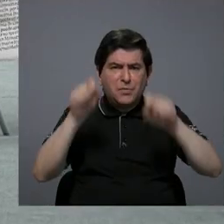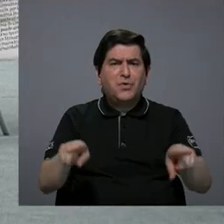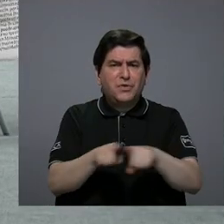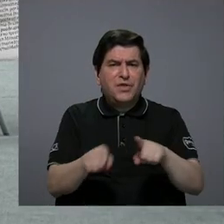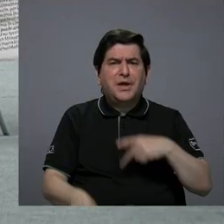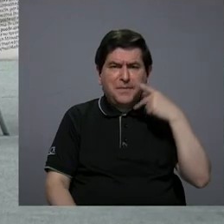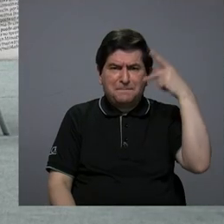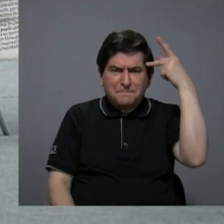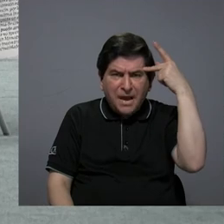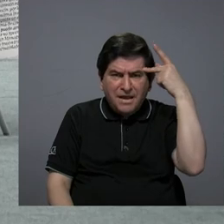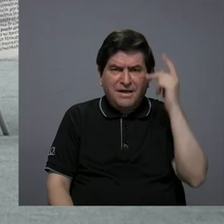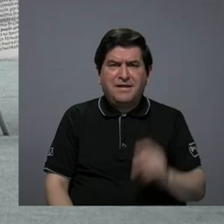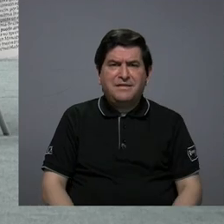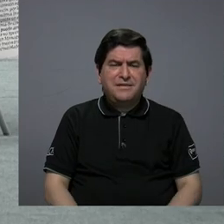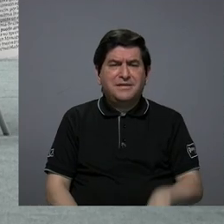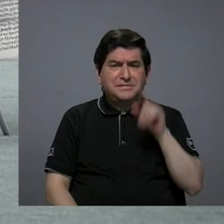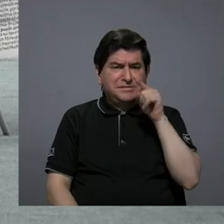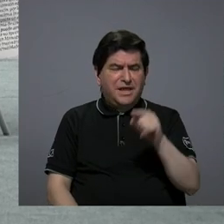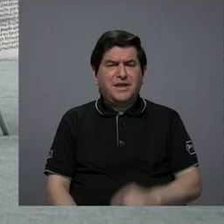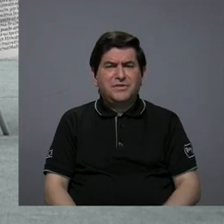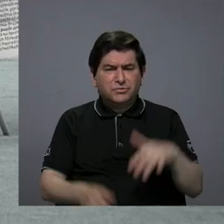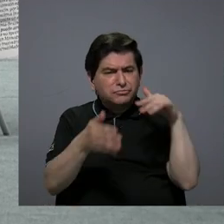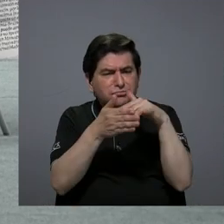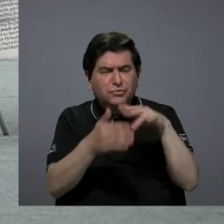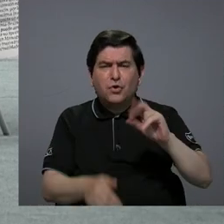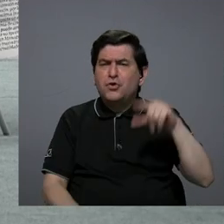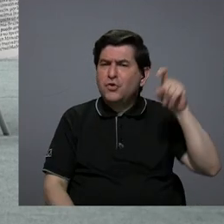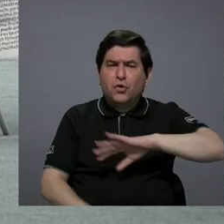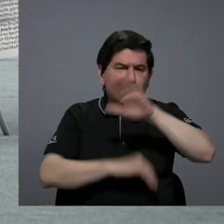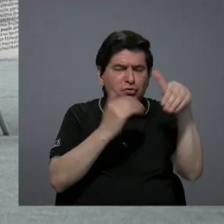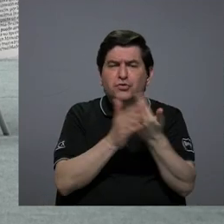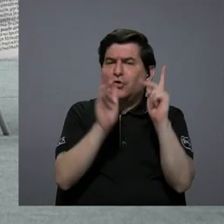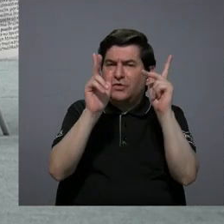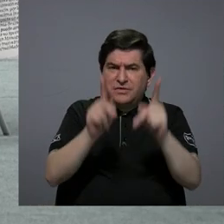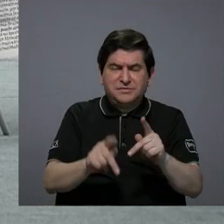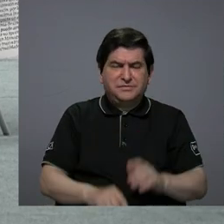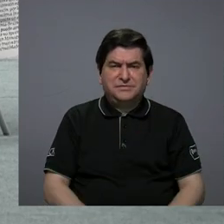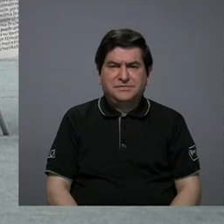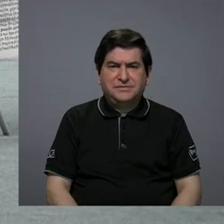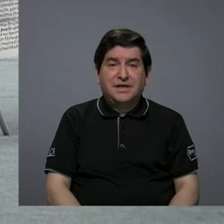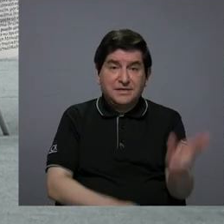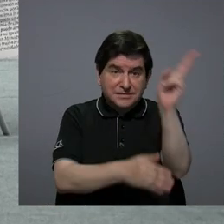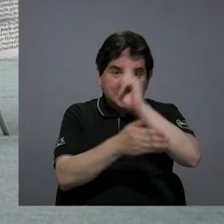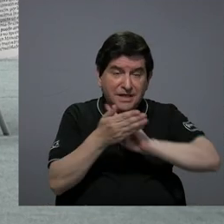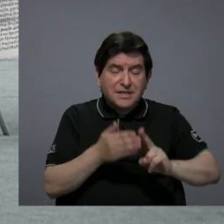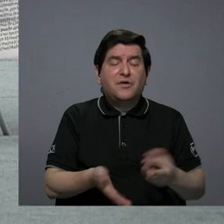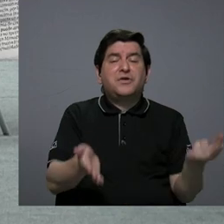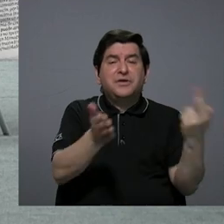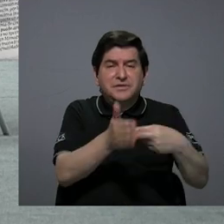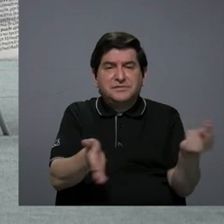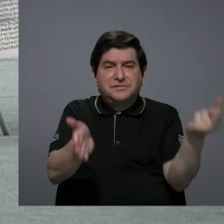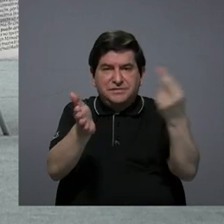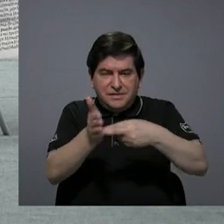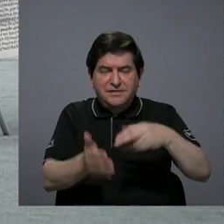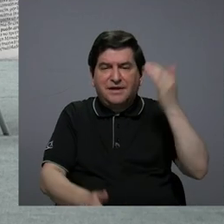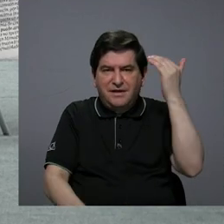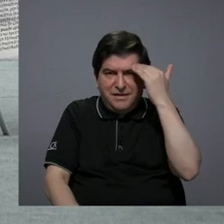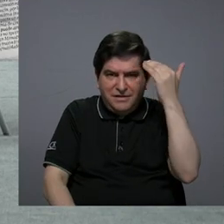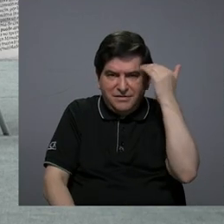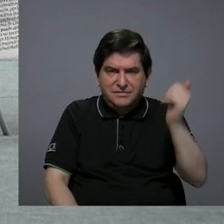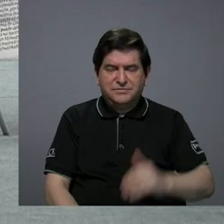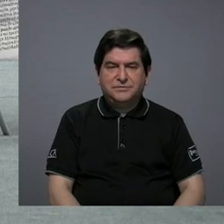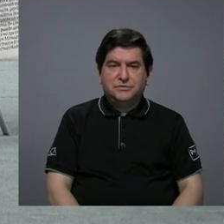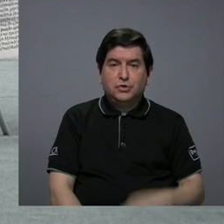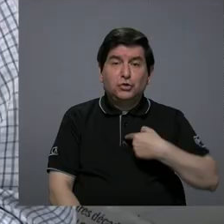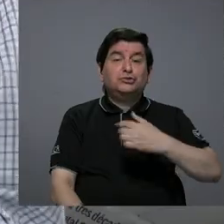padres de familia tomar o sea no necesariamente tiene que ser toda la gente es la universidad replicando el conocimiento